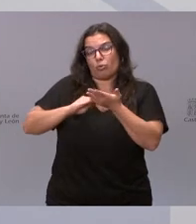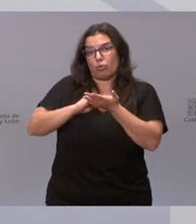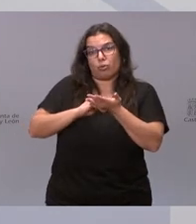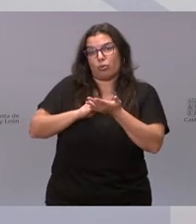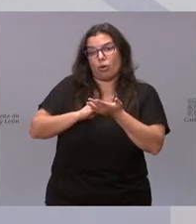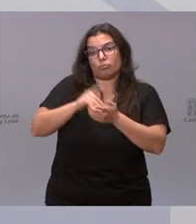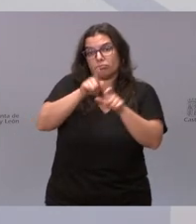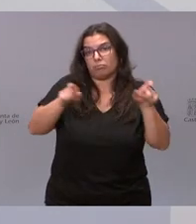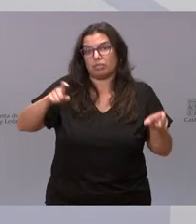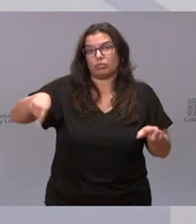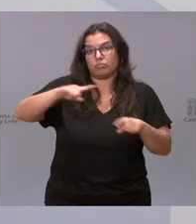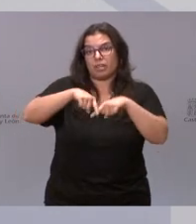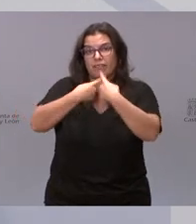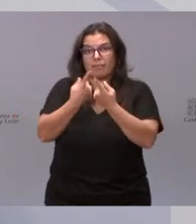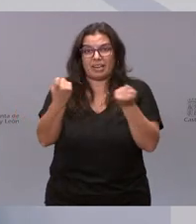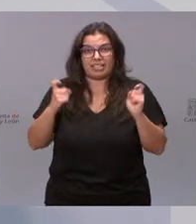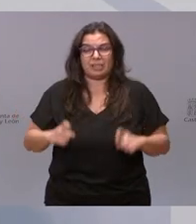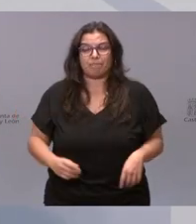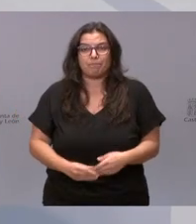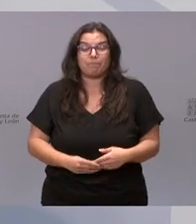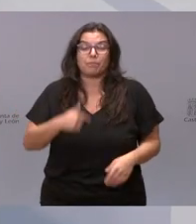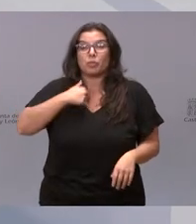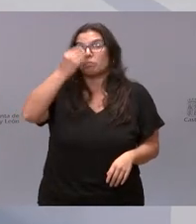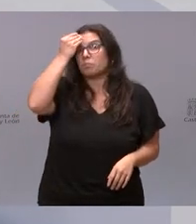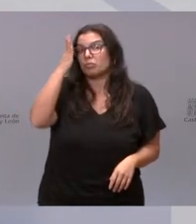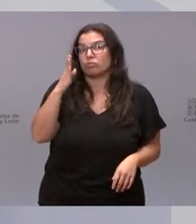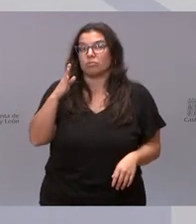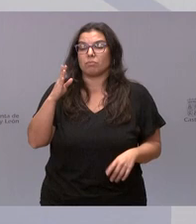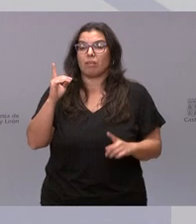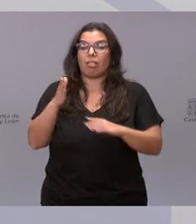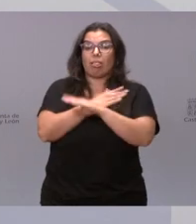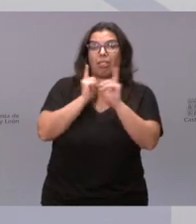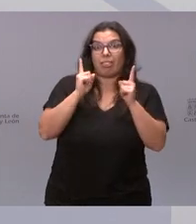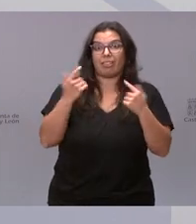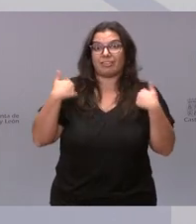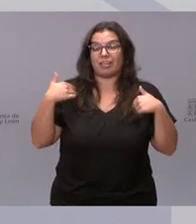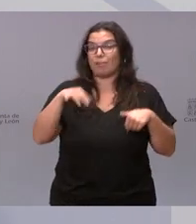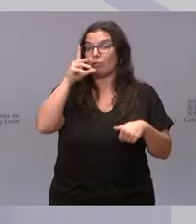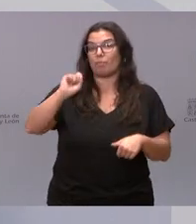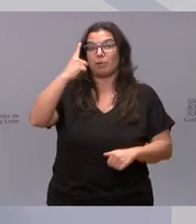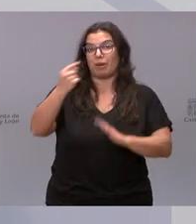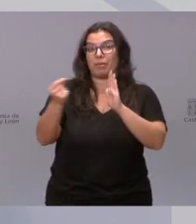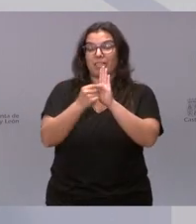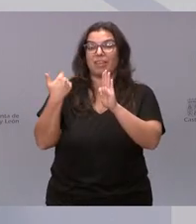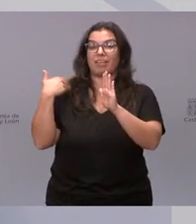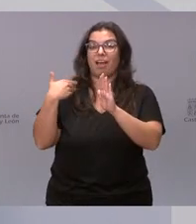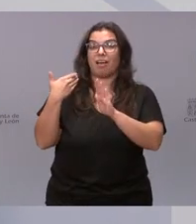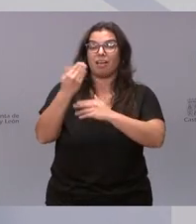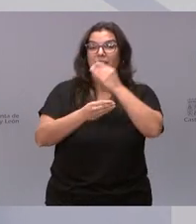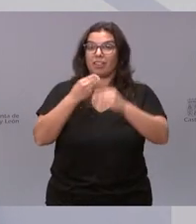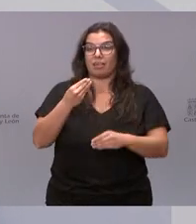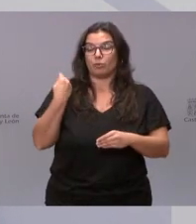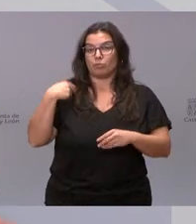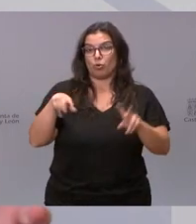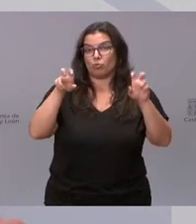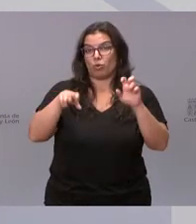las familias. Creo que nos anticipamos porque la primera medida que adoptamos en el marco de esta